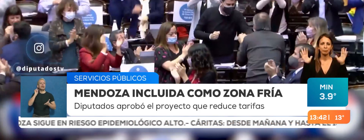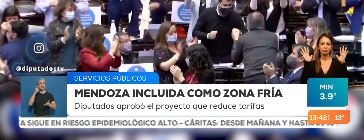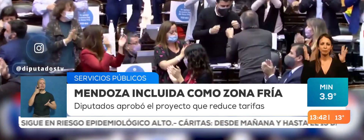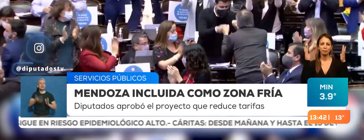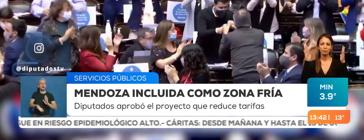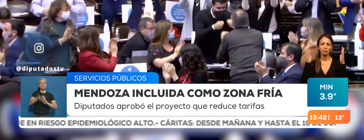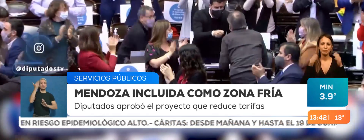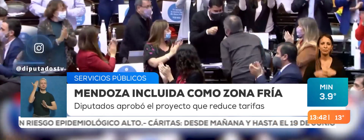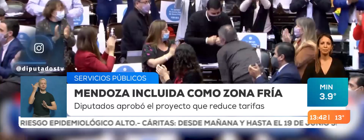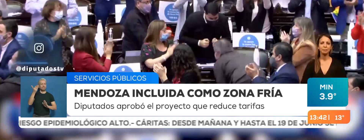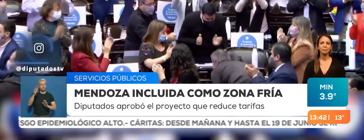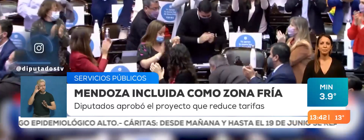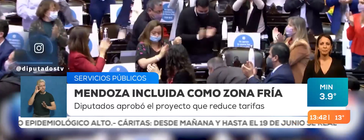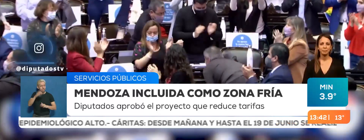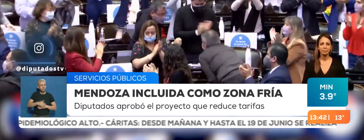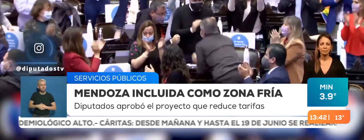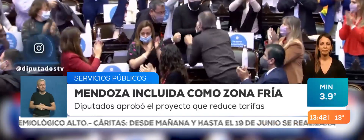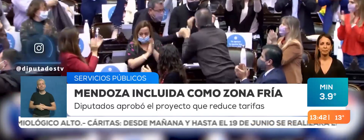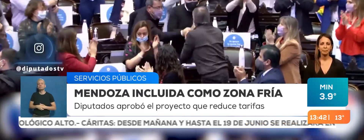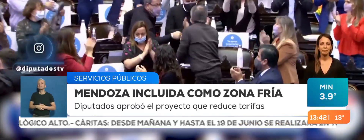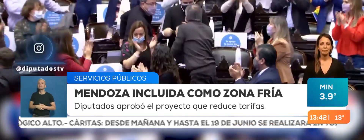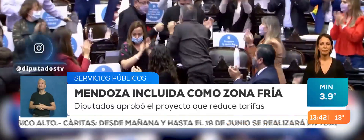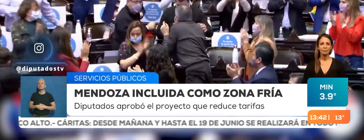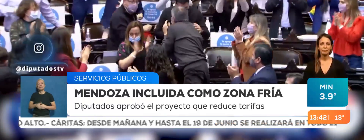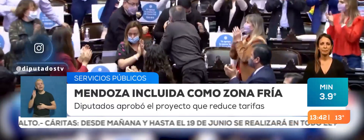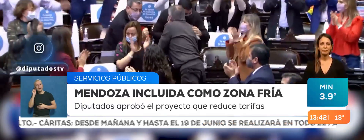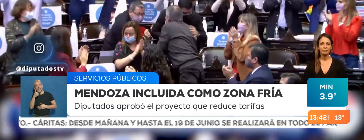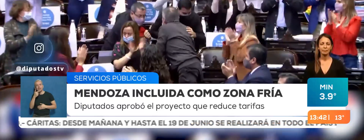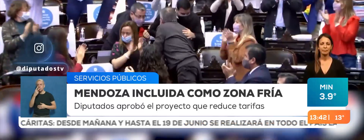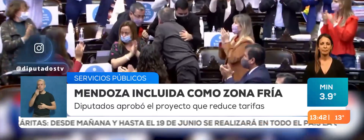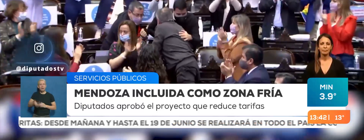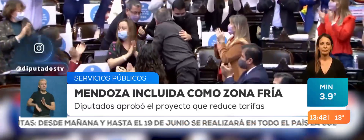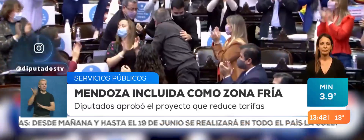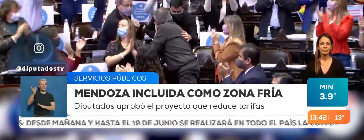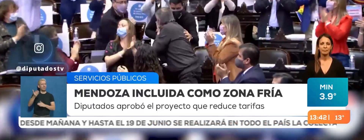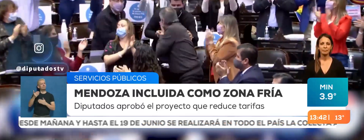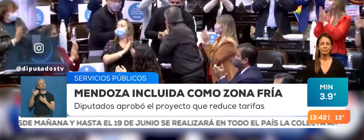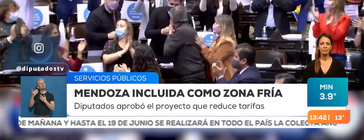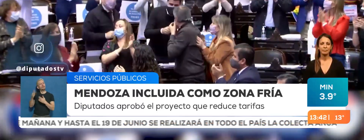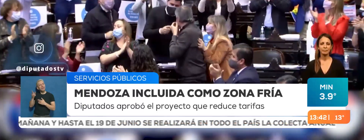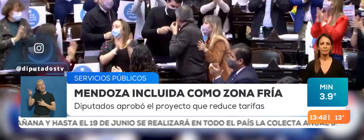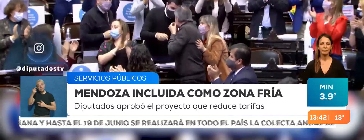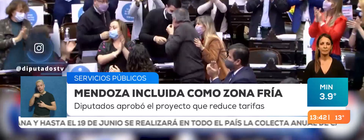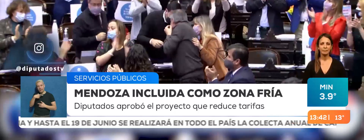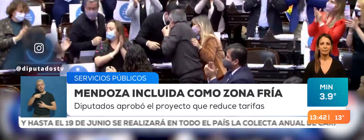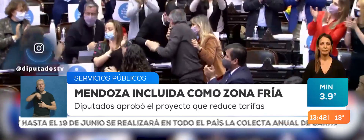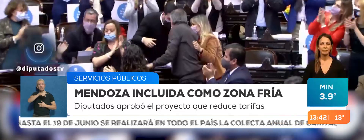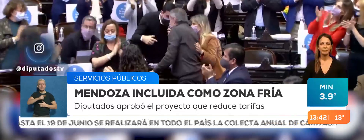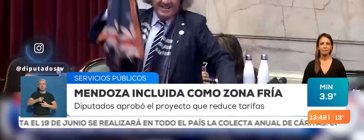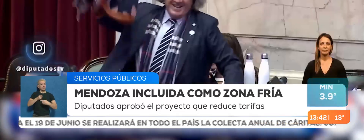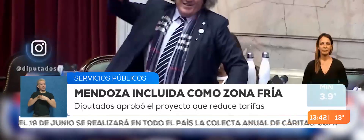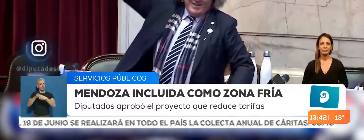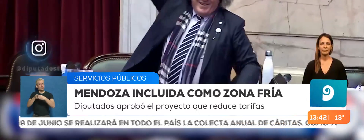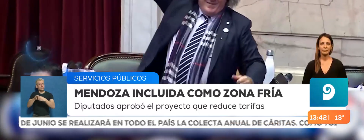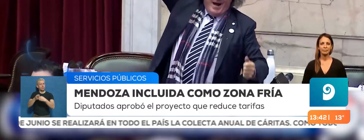el precio de la tarifa del gas y de la luz? Bueno, a partir de ese momento ellos hicieron una serie de presentaciones